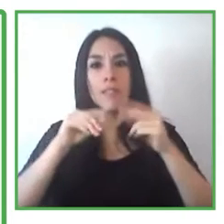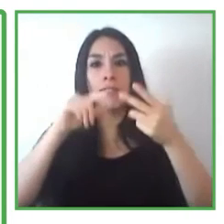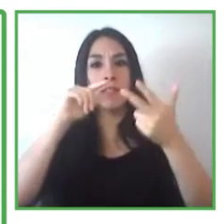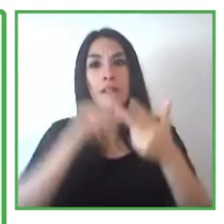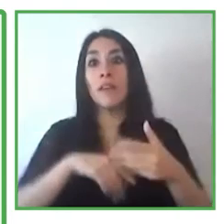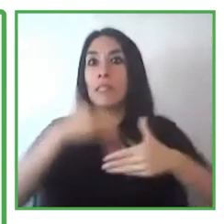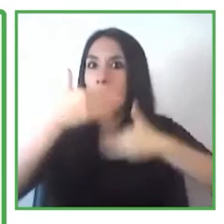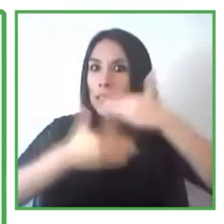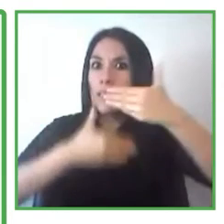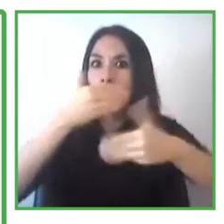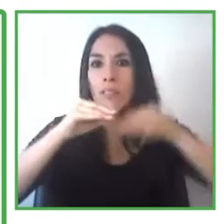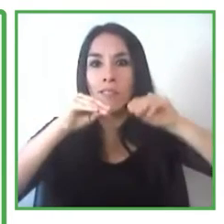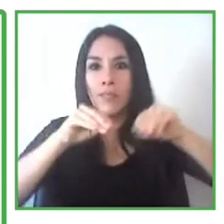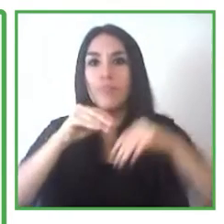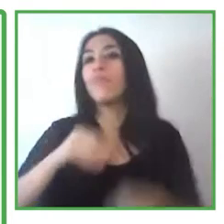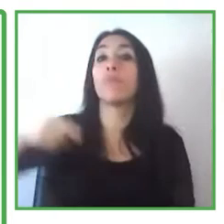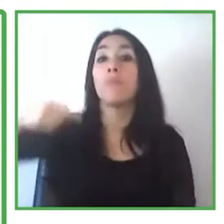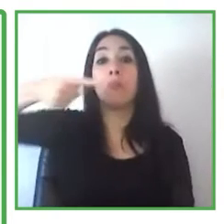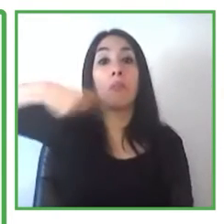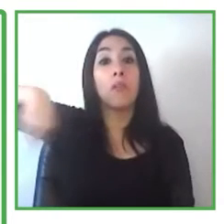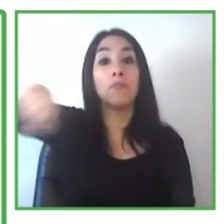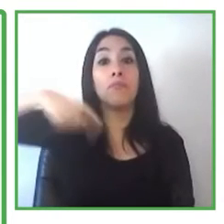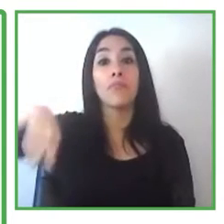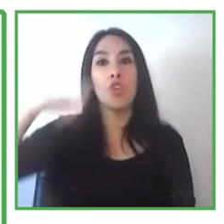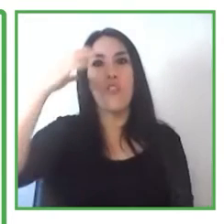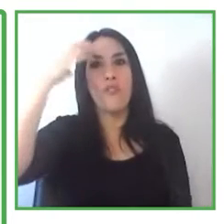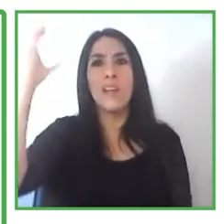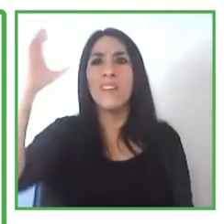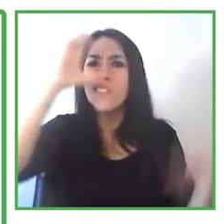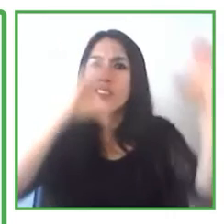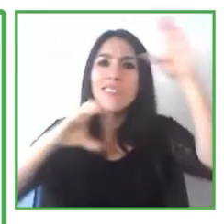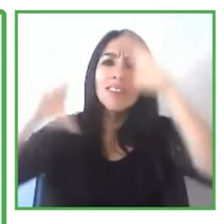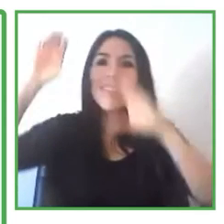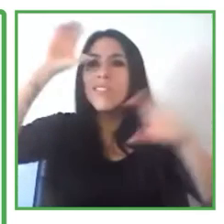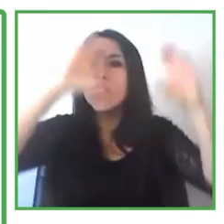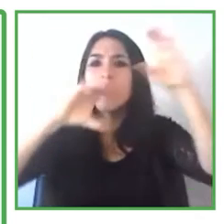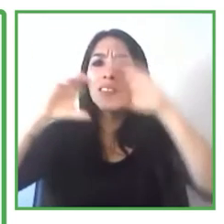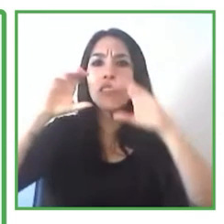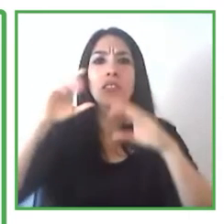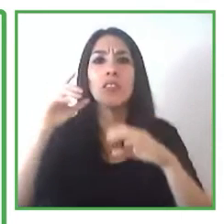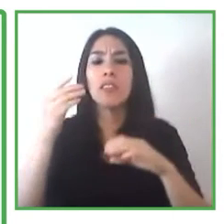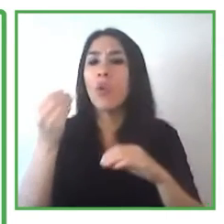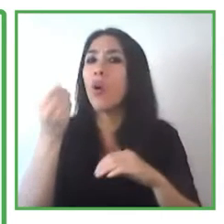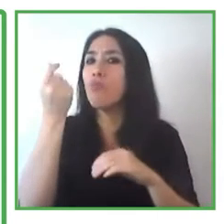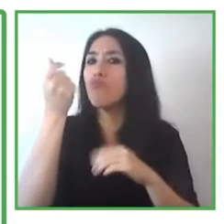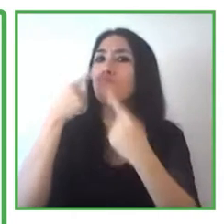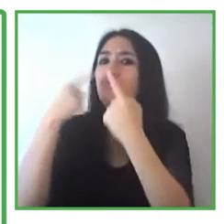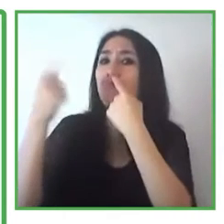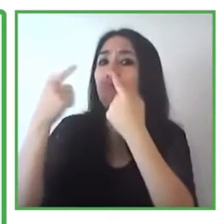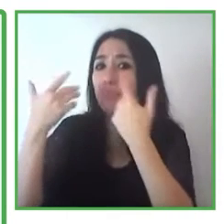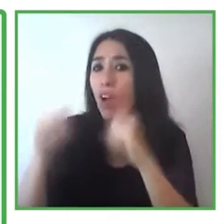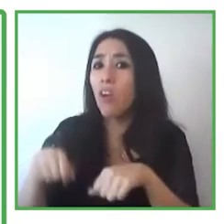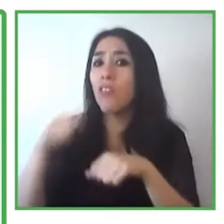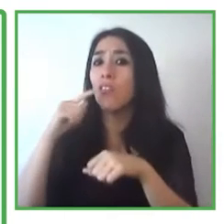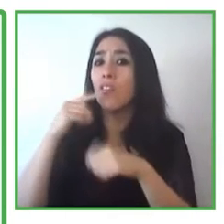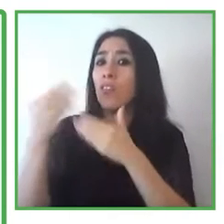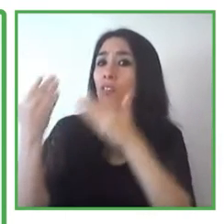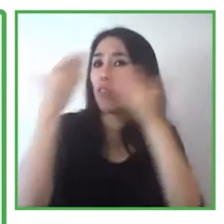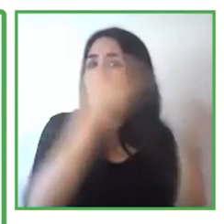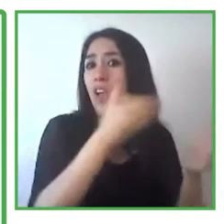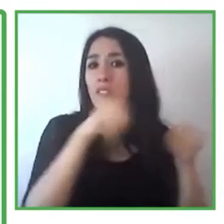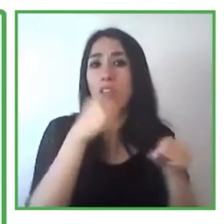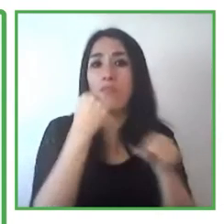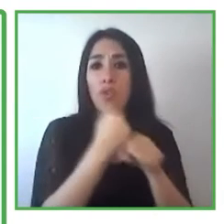haciendo alianzas con la empresa privada a fin de poder entonces buscar la colocación posteriormente